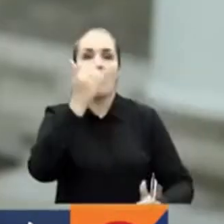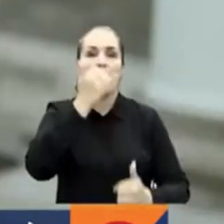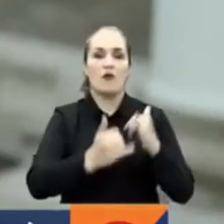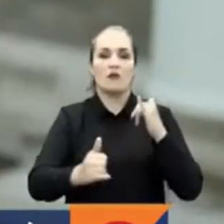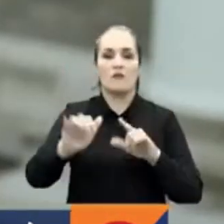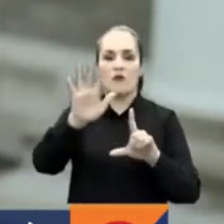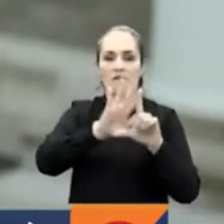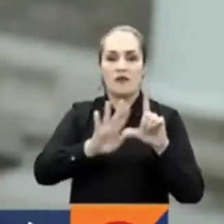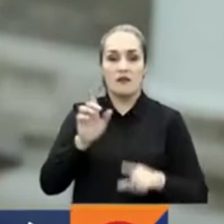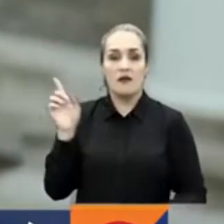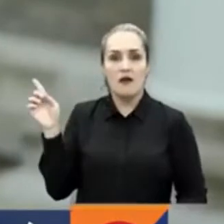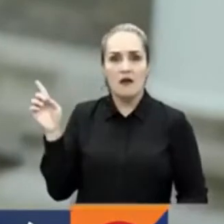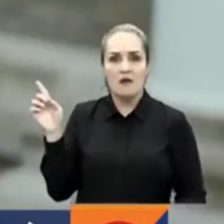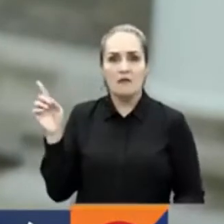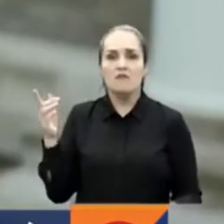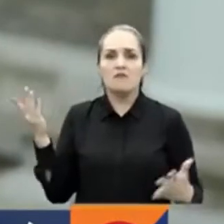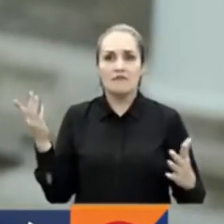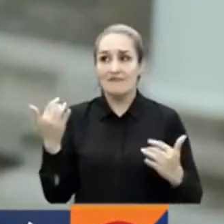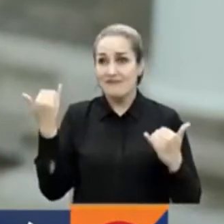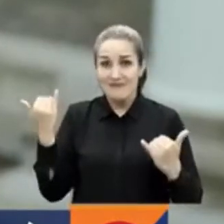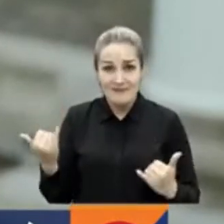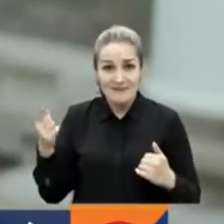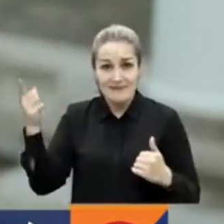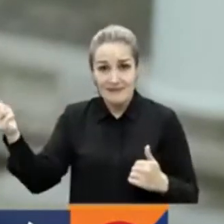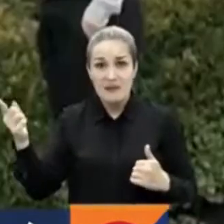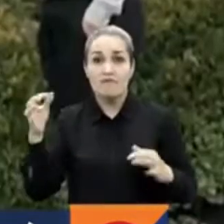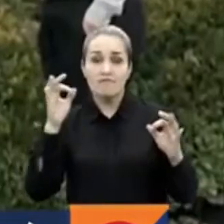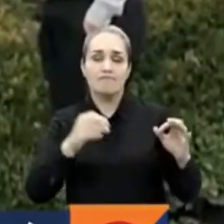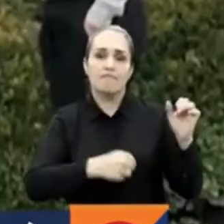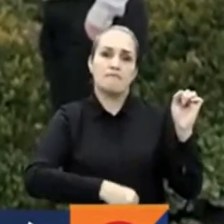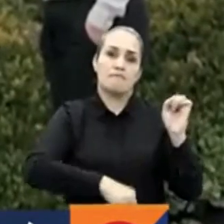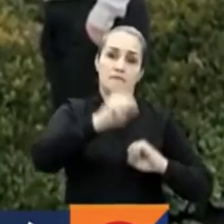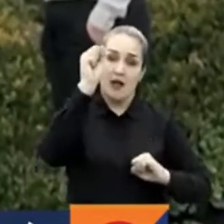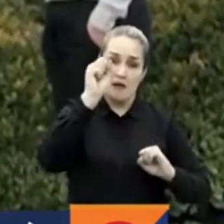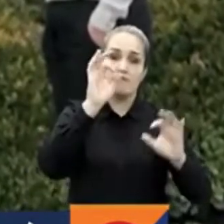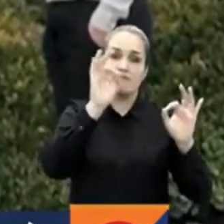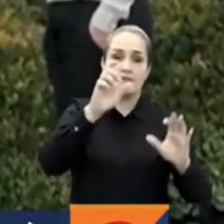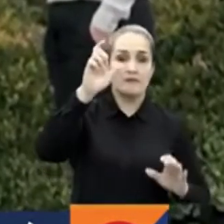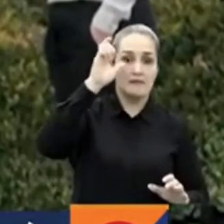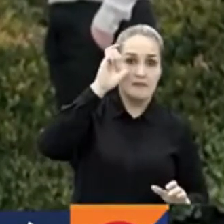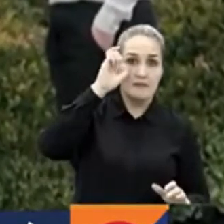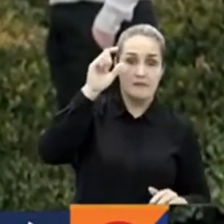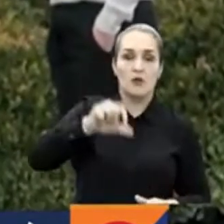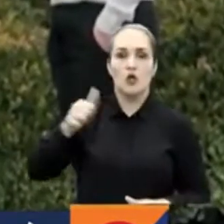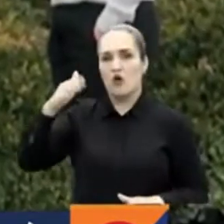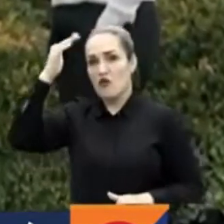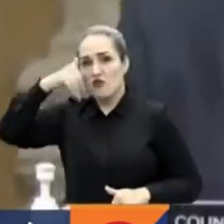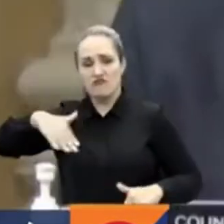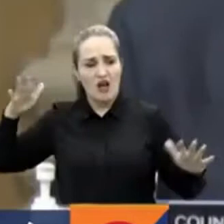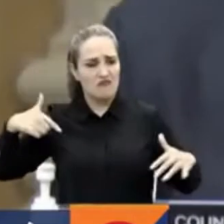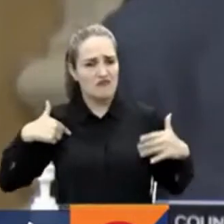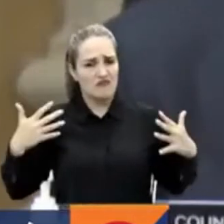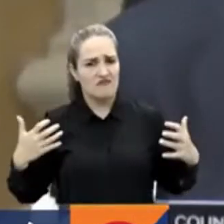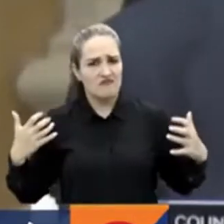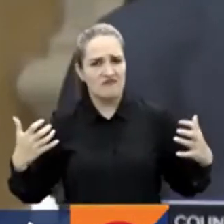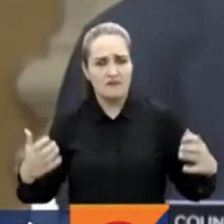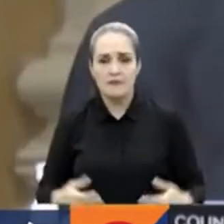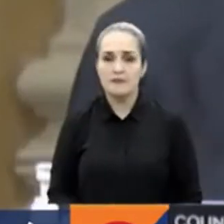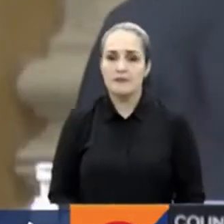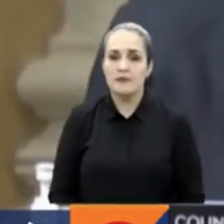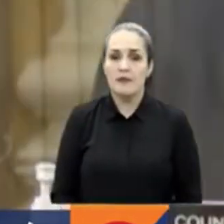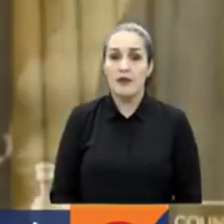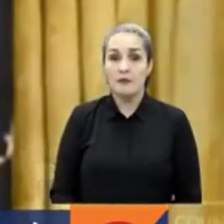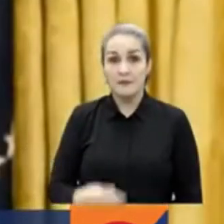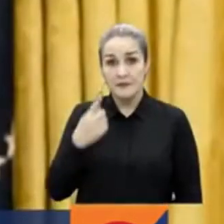Garden ese día y en los que nada consiguió que el entonces mandatario actuara ante los hechos y optara por seguirlos por televisión. Lo que ven en la